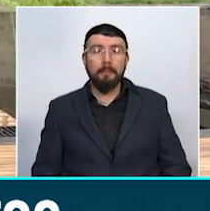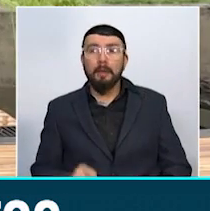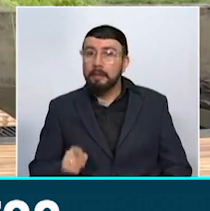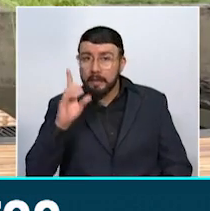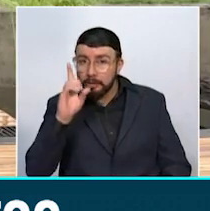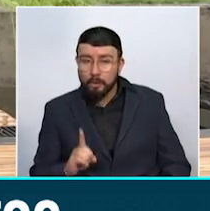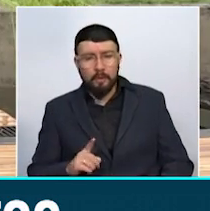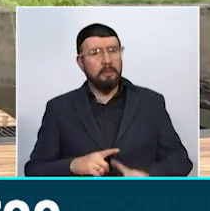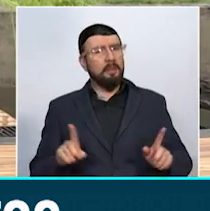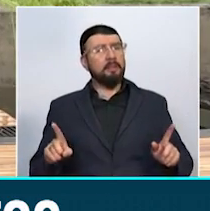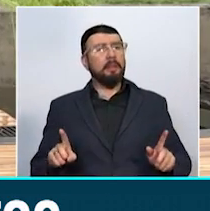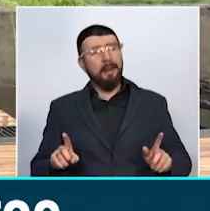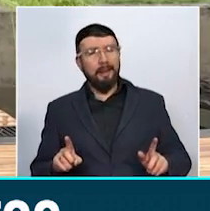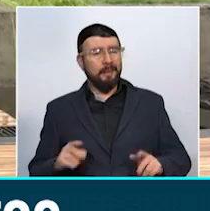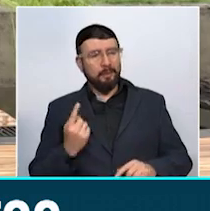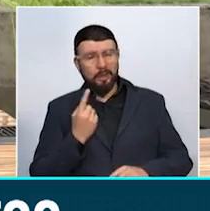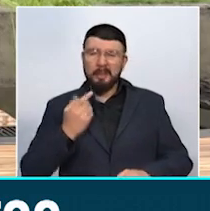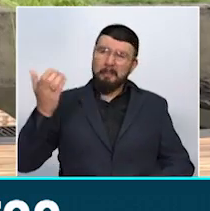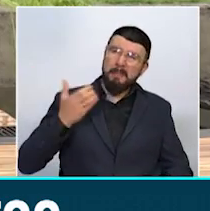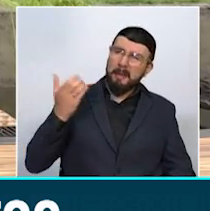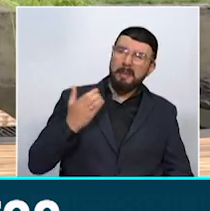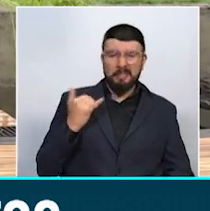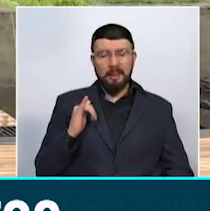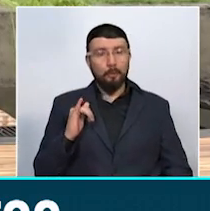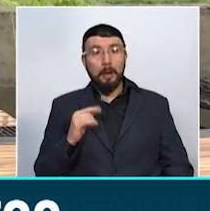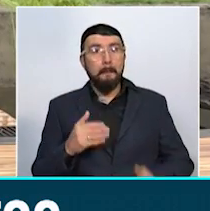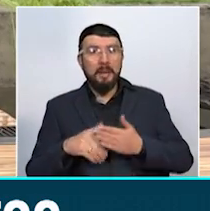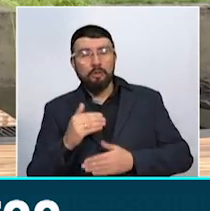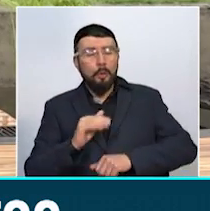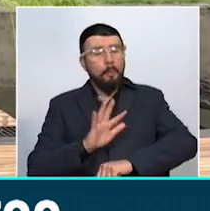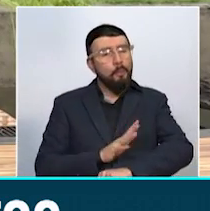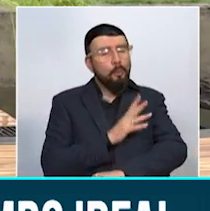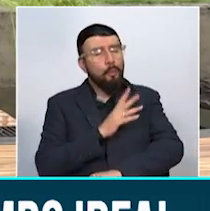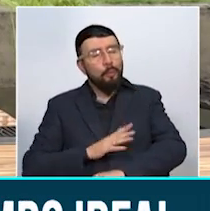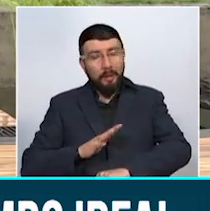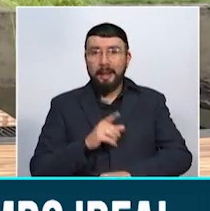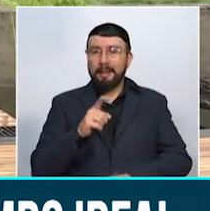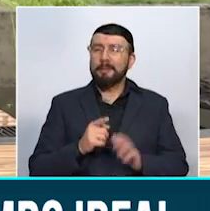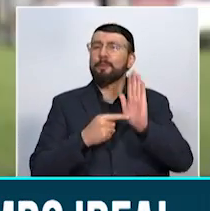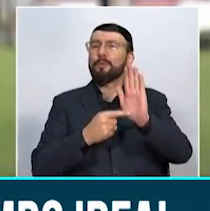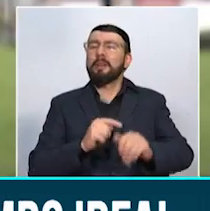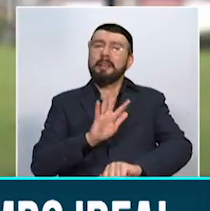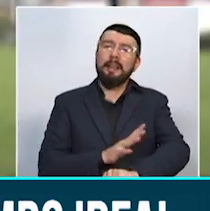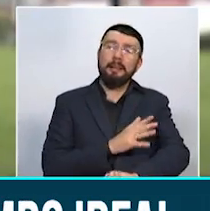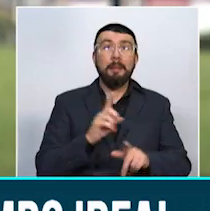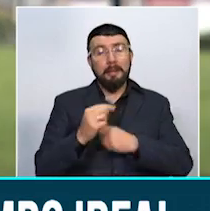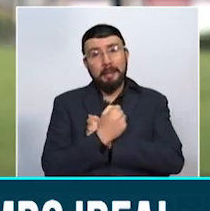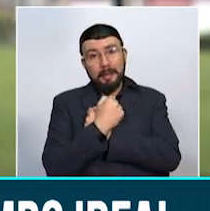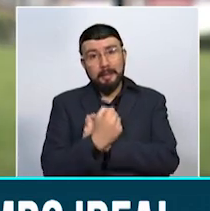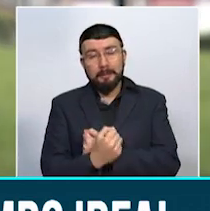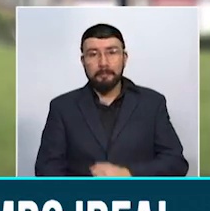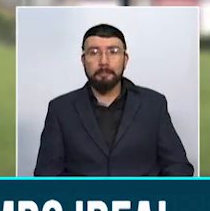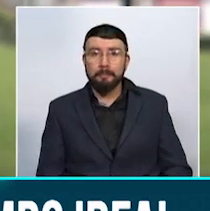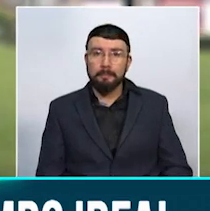distinto por fuera de disfrutar su pensión, comenzó a componer música y ahora le canta a la humanidad y al amor. Observo